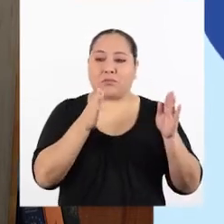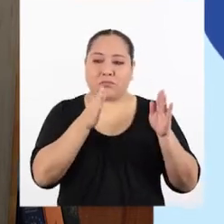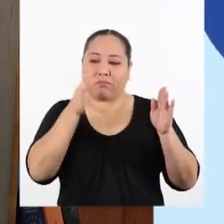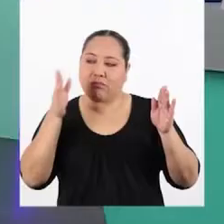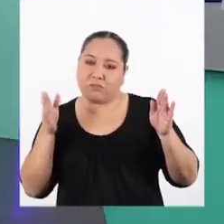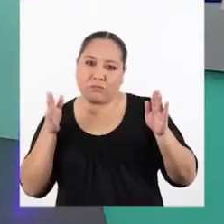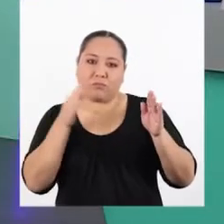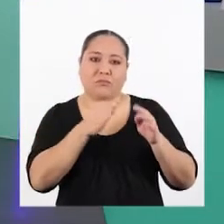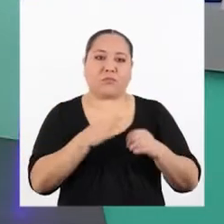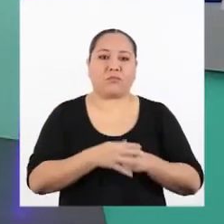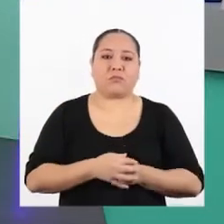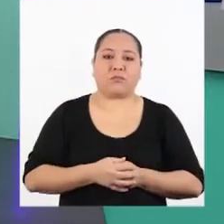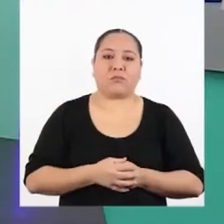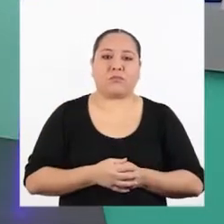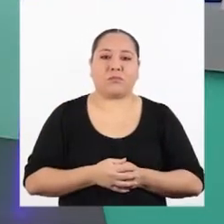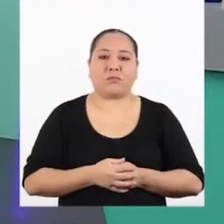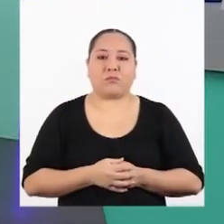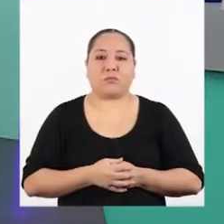equilibrio.